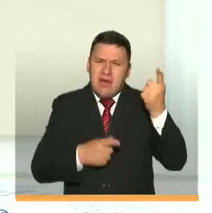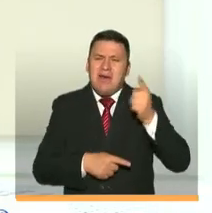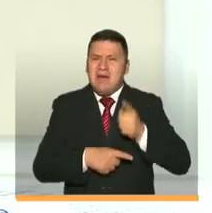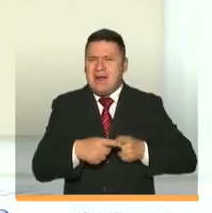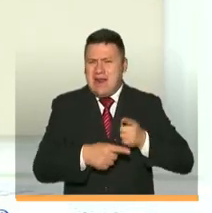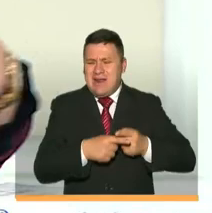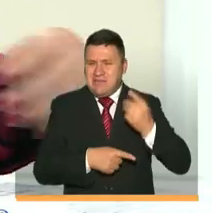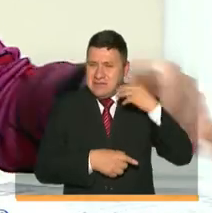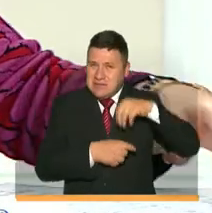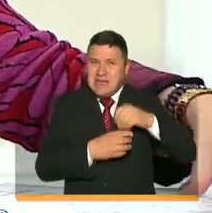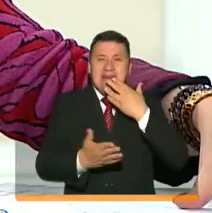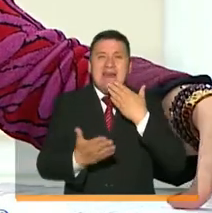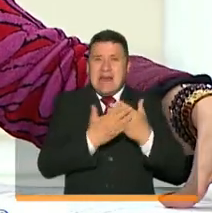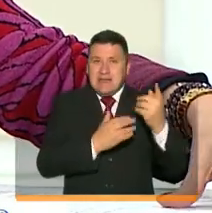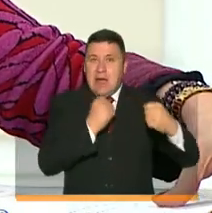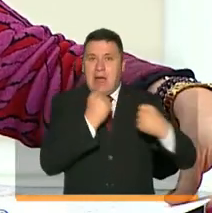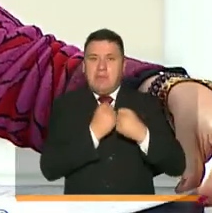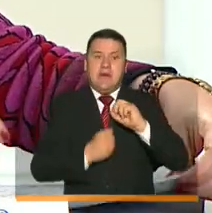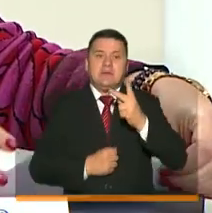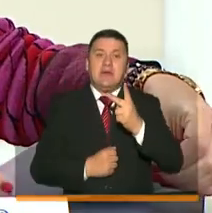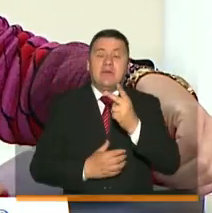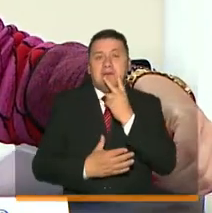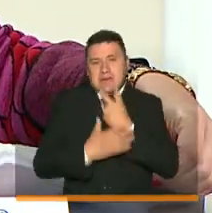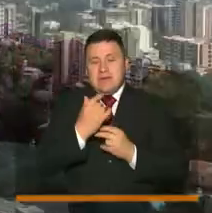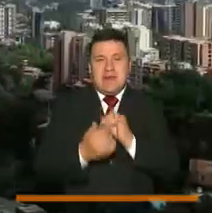en mejorar las competencias en el manejo de un segundo idioma.